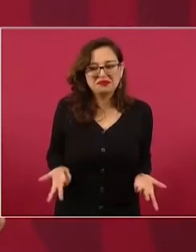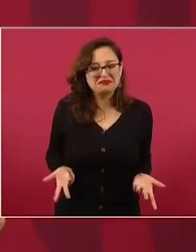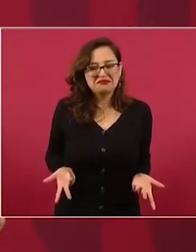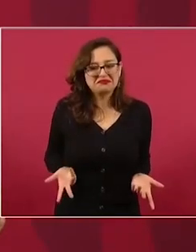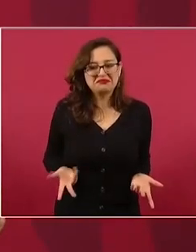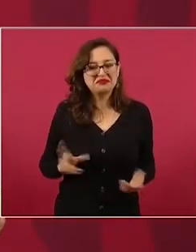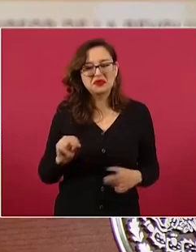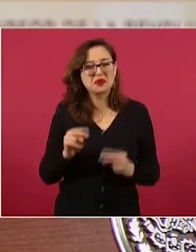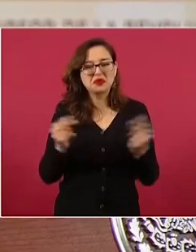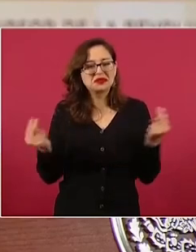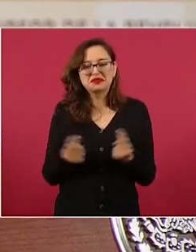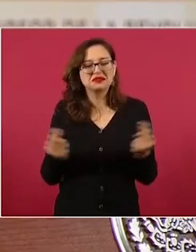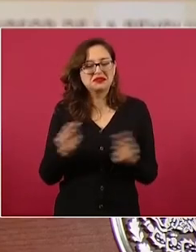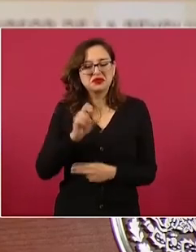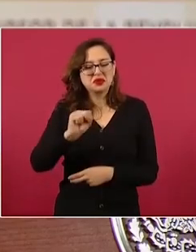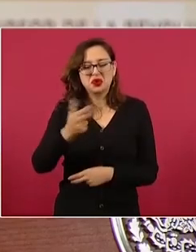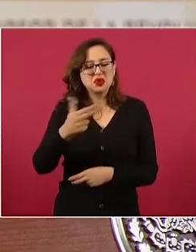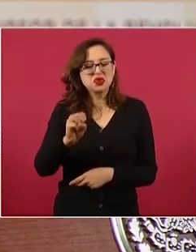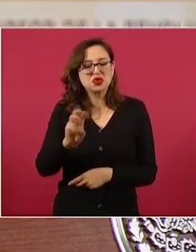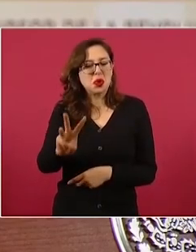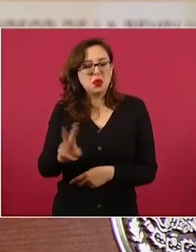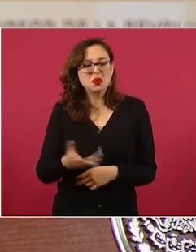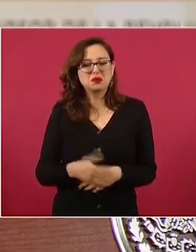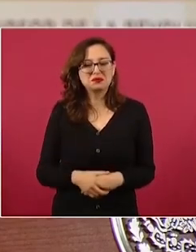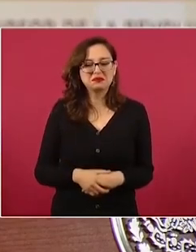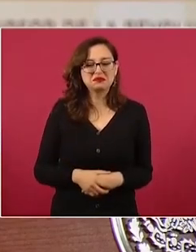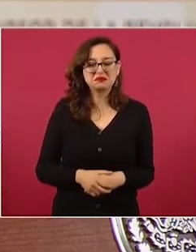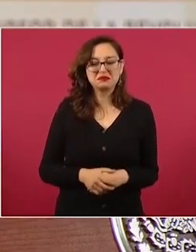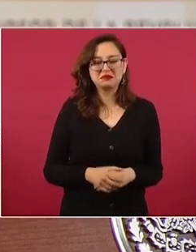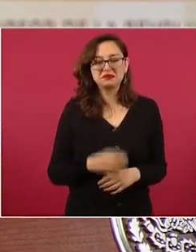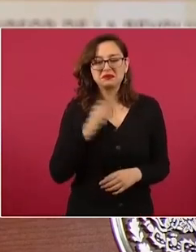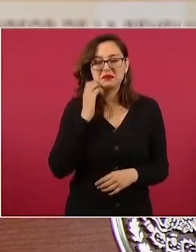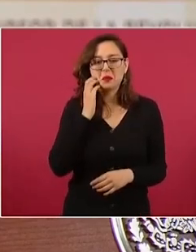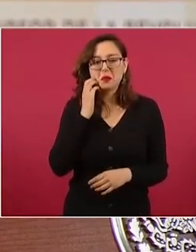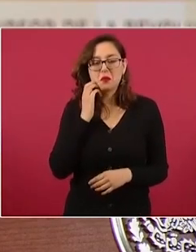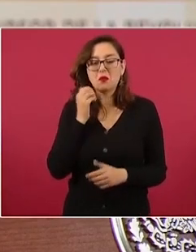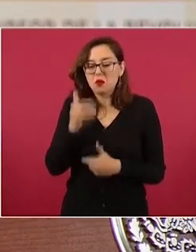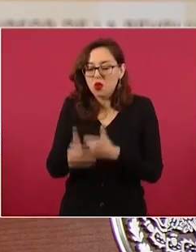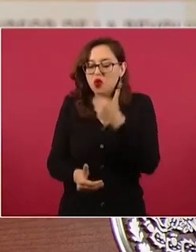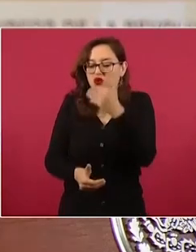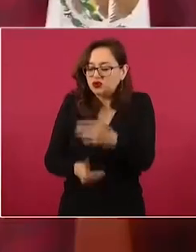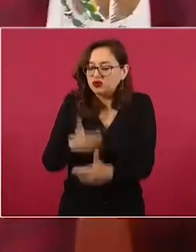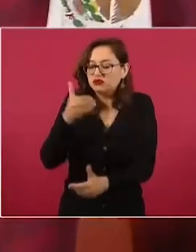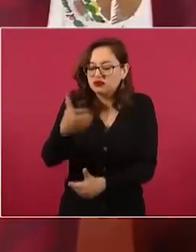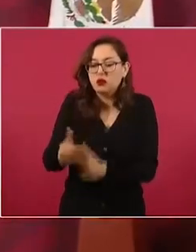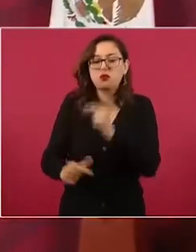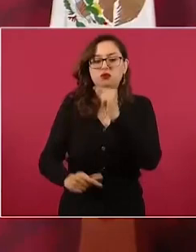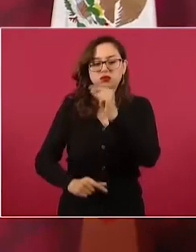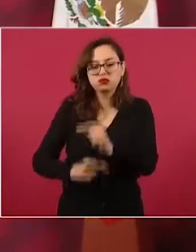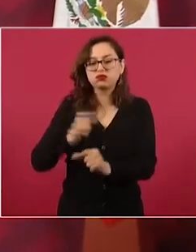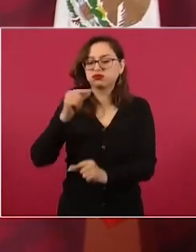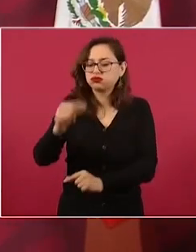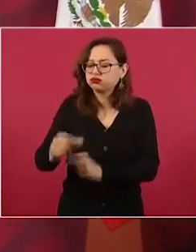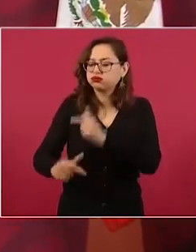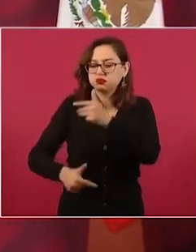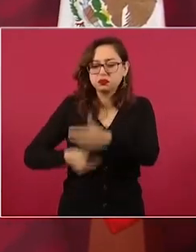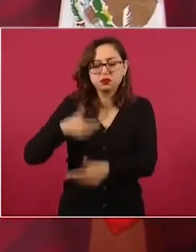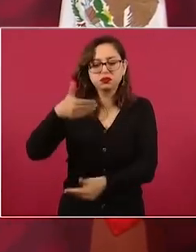necesidad, todo a su tiempo.